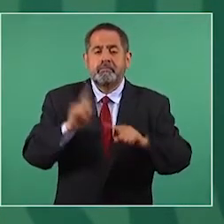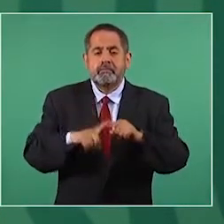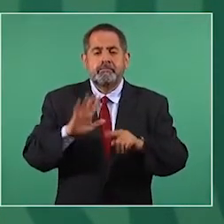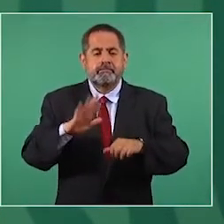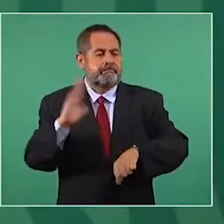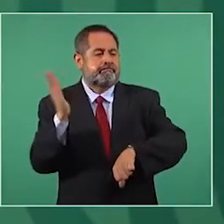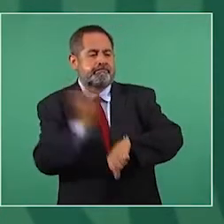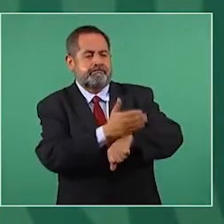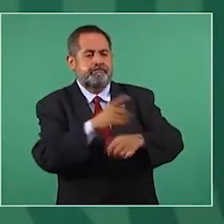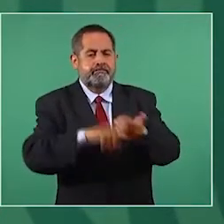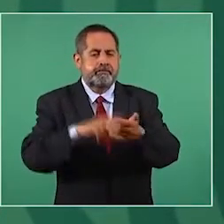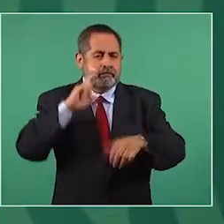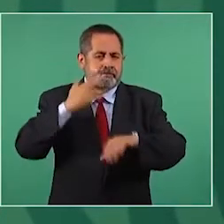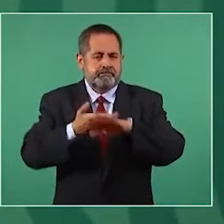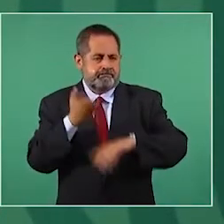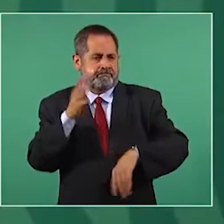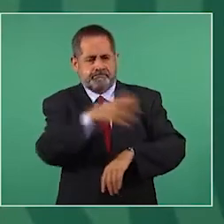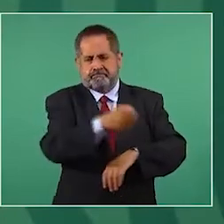castigado a los responsables.